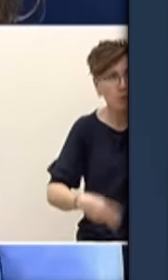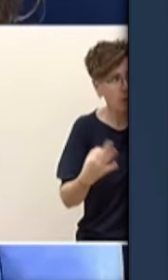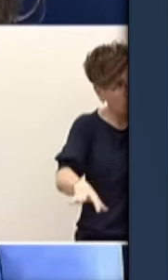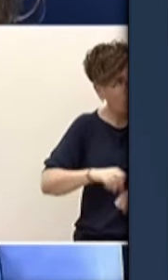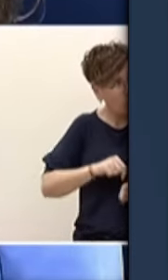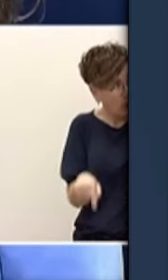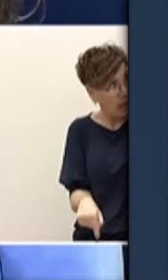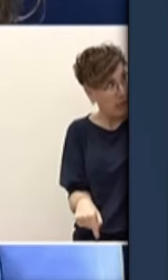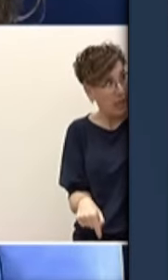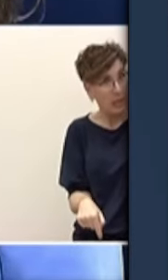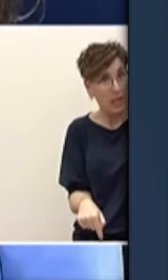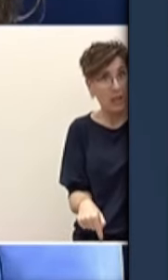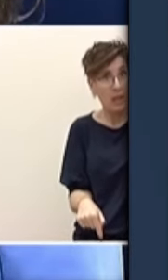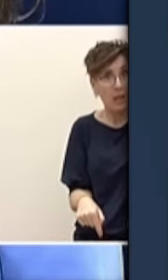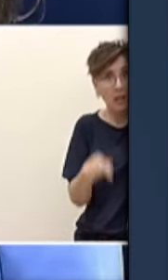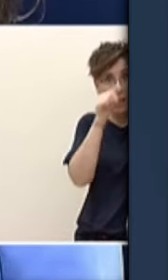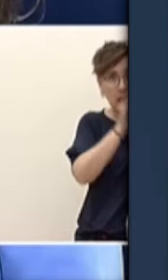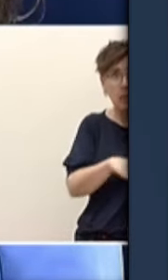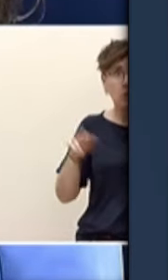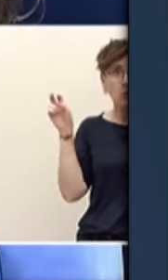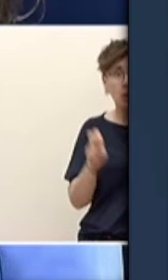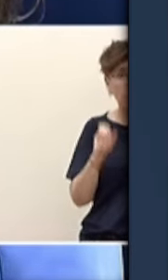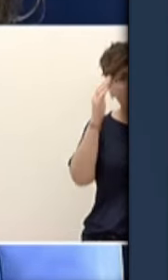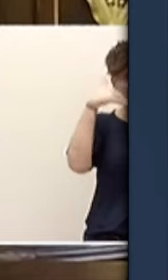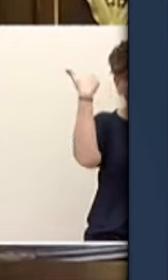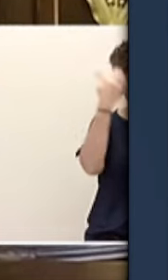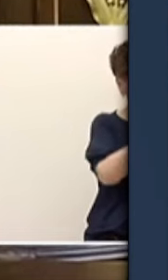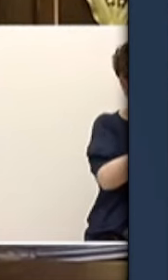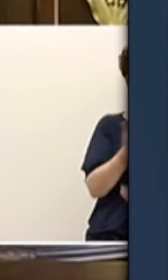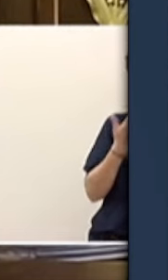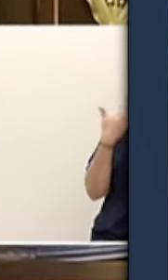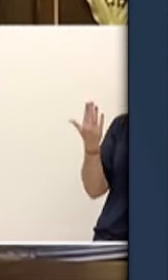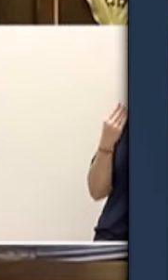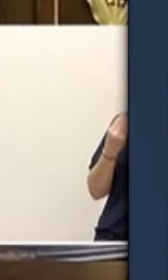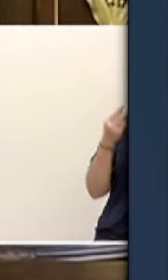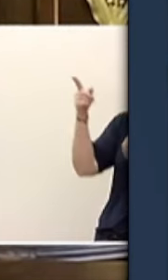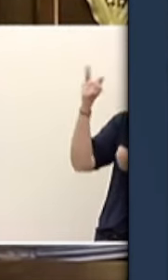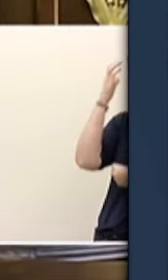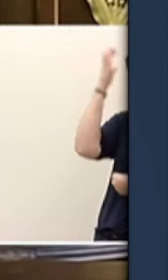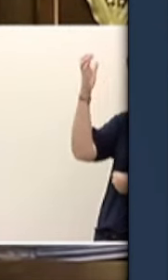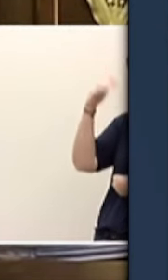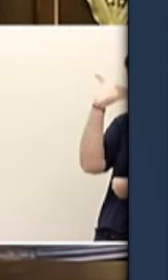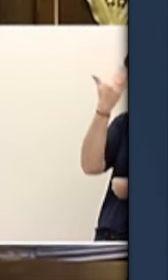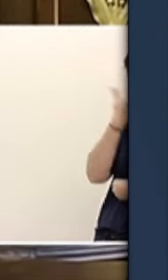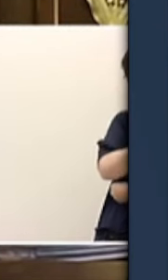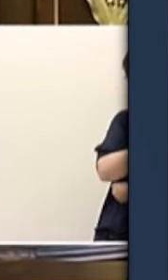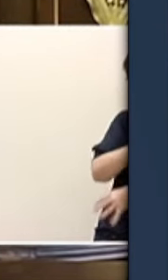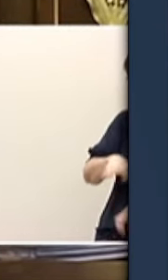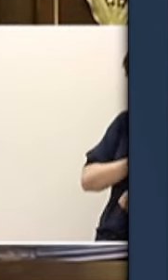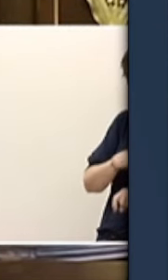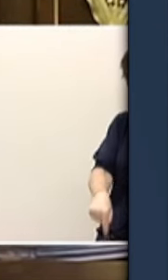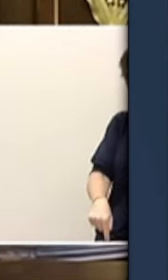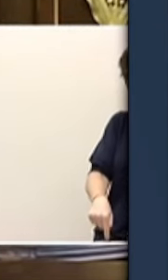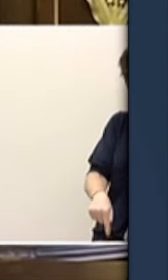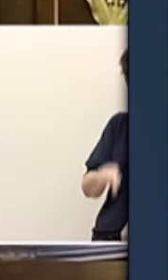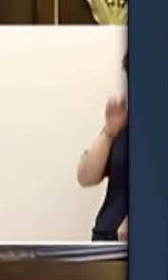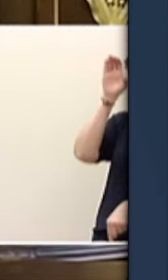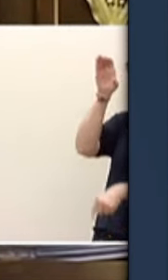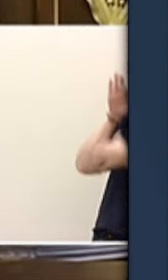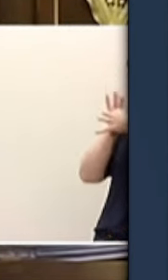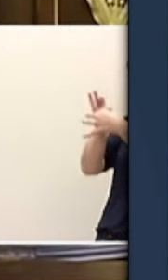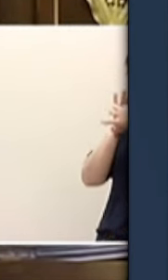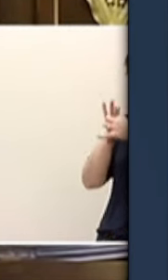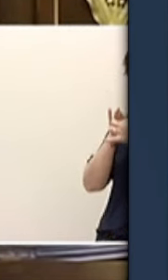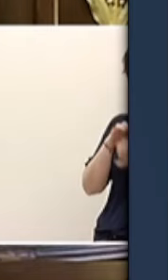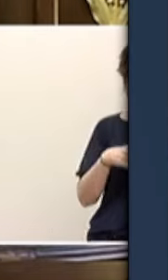que usted tiene con Mohamed VI? ¿Realmente con un país aliado tenemos que aceptar que se institucionalice en España el secuestro masivo